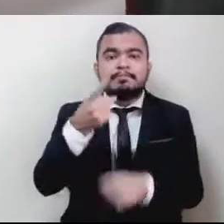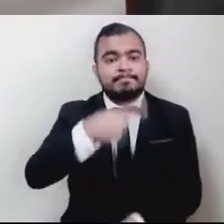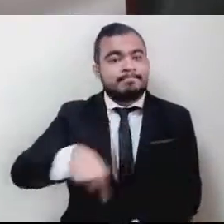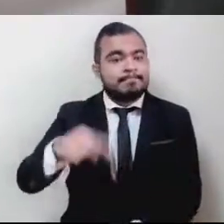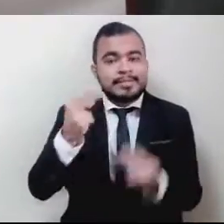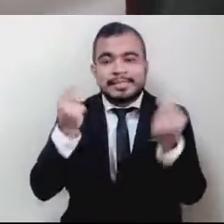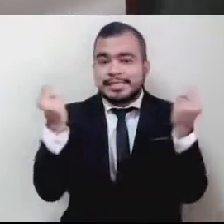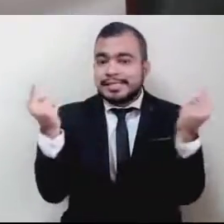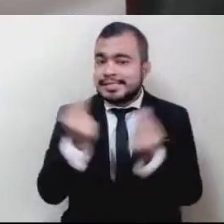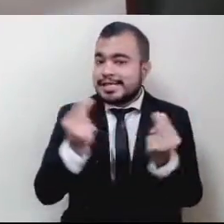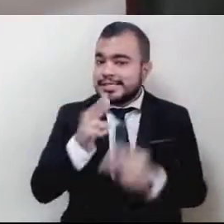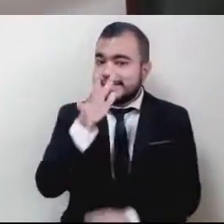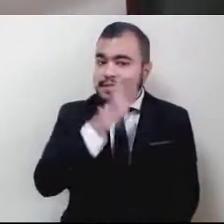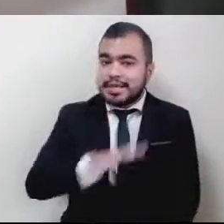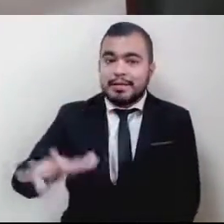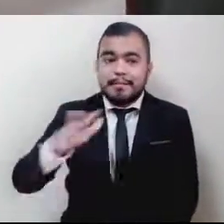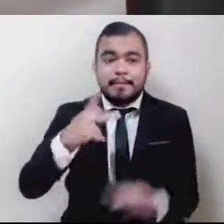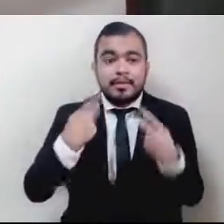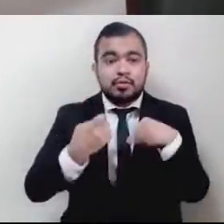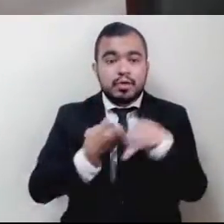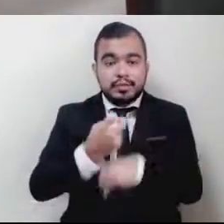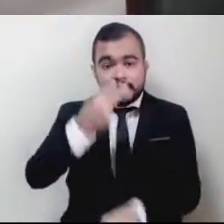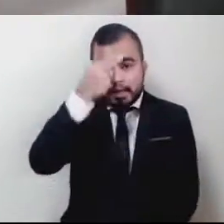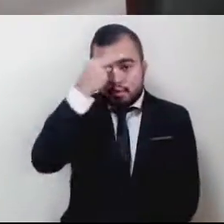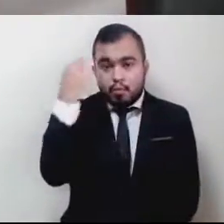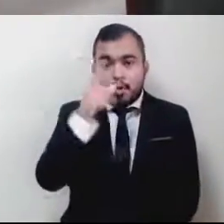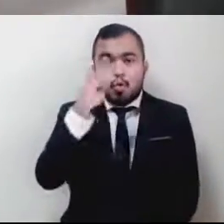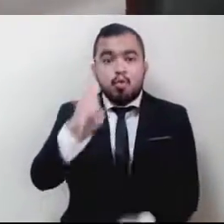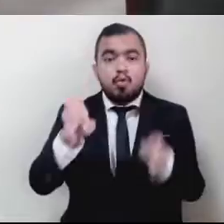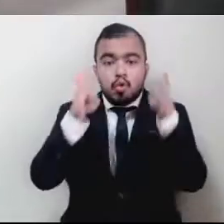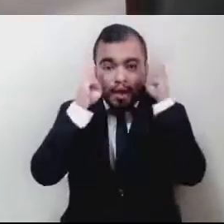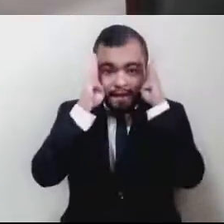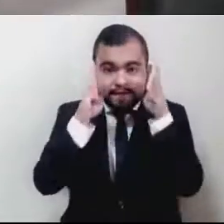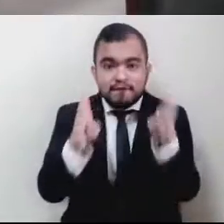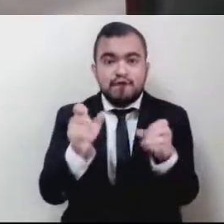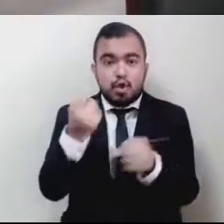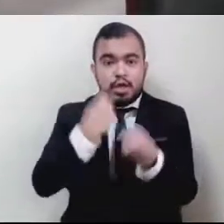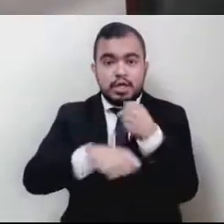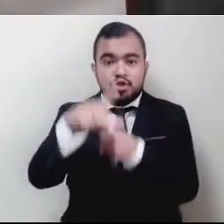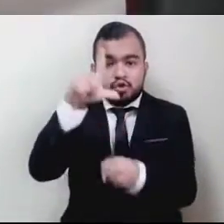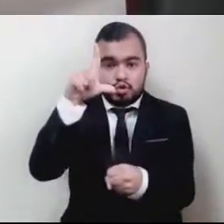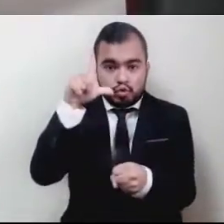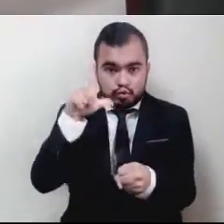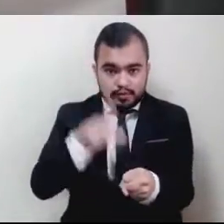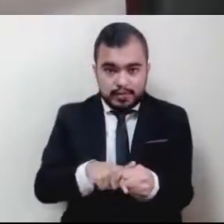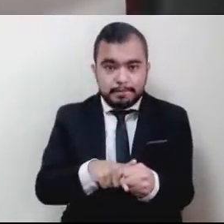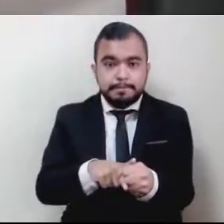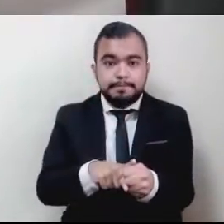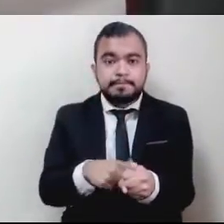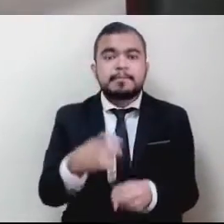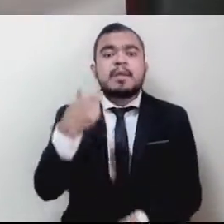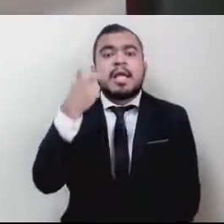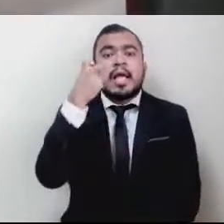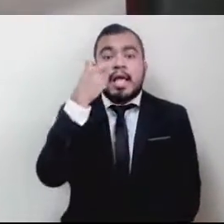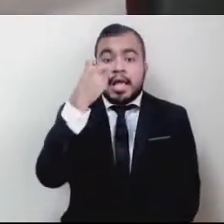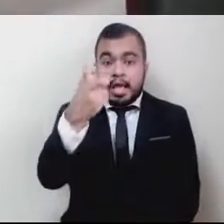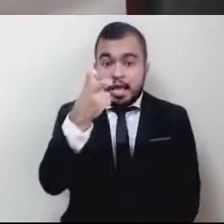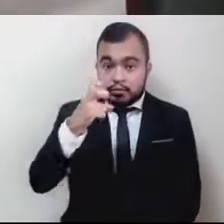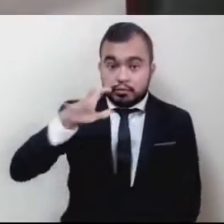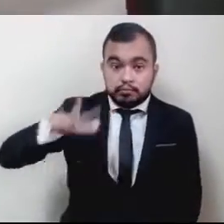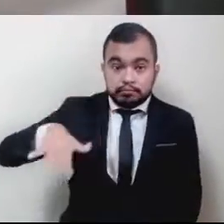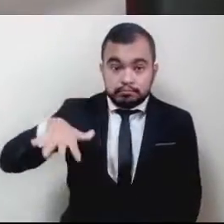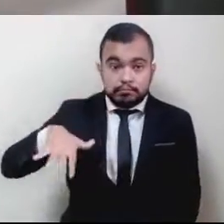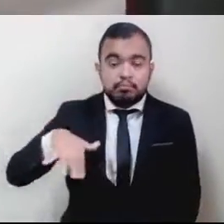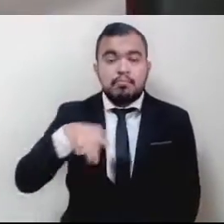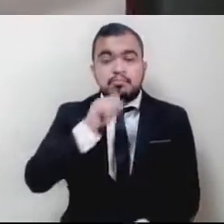mexiquenses, con un marcado enfoque social. Por lo anterior, en cumplimiento a establecido en el artículo